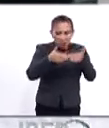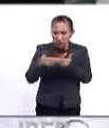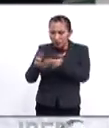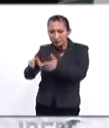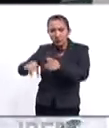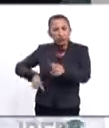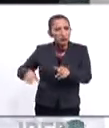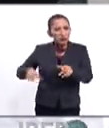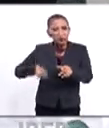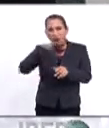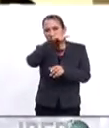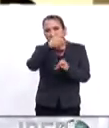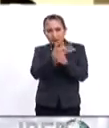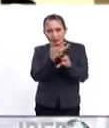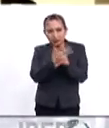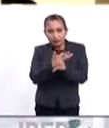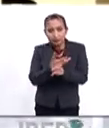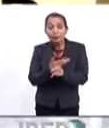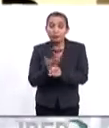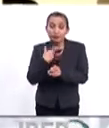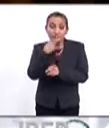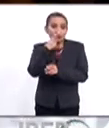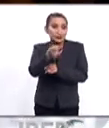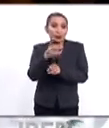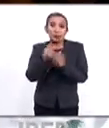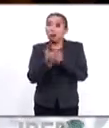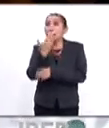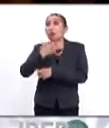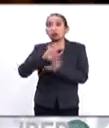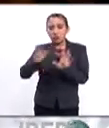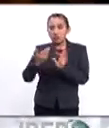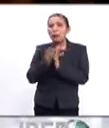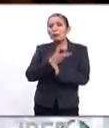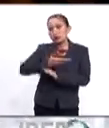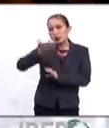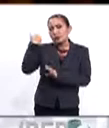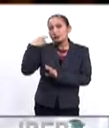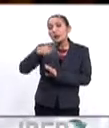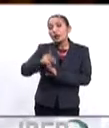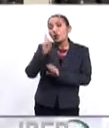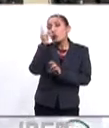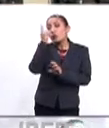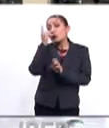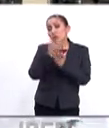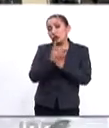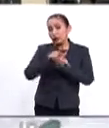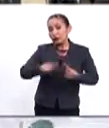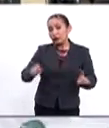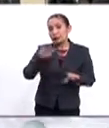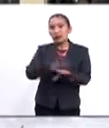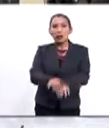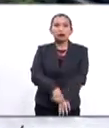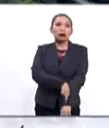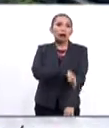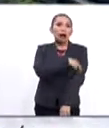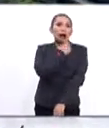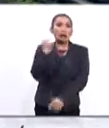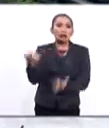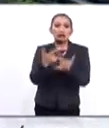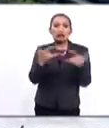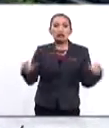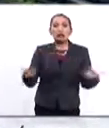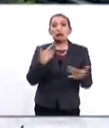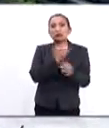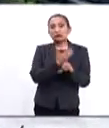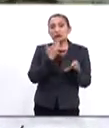los gobiernos allá en Estados Unidos, que como dices, no es nuevo, aunque sí tiene la diferencia de que es el más largo, al menos ya en la historia